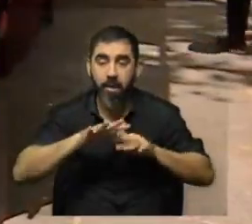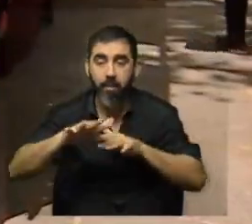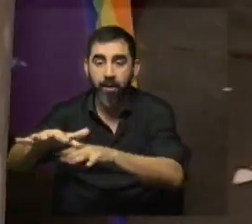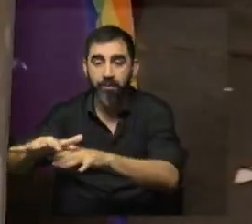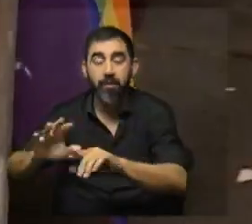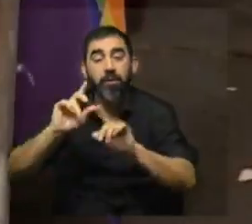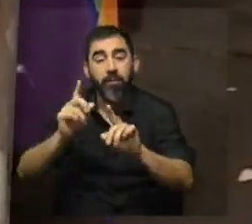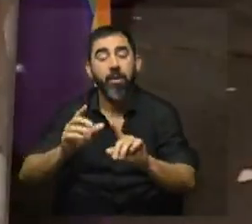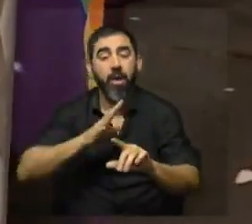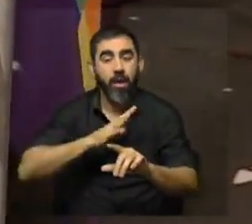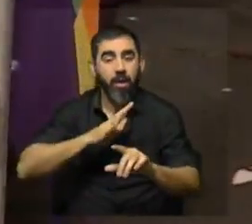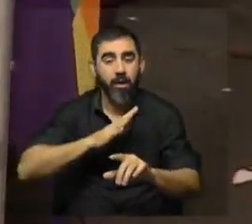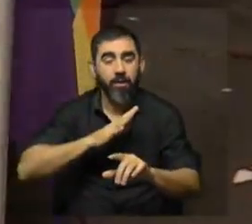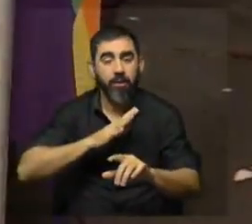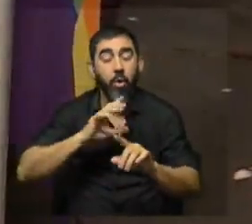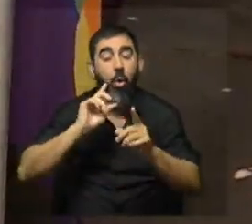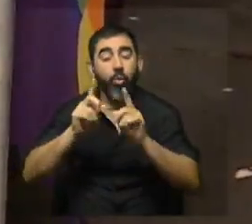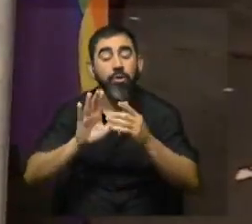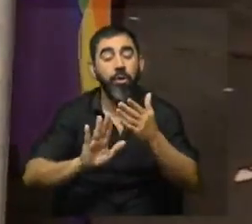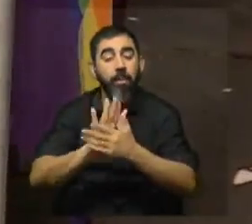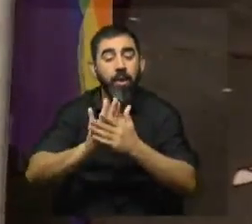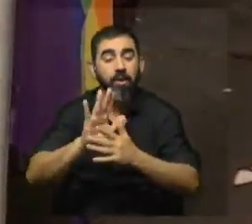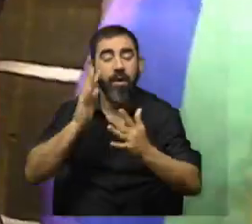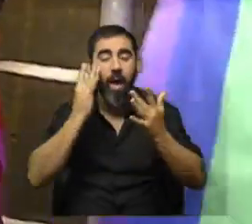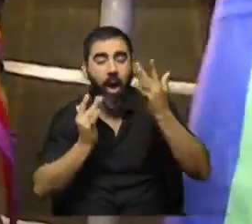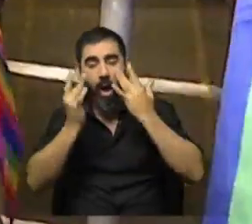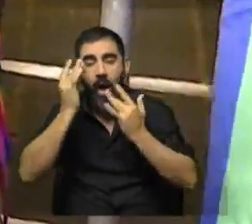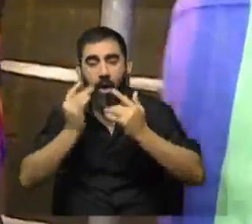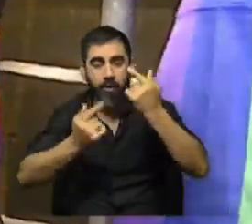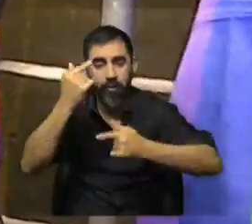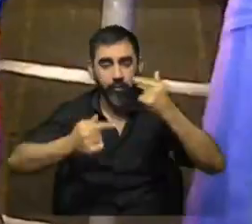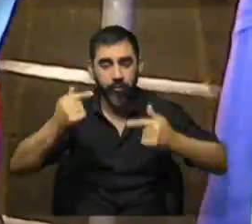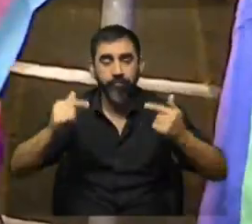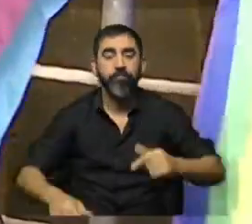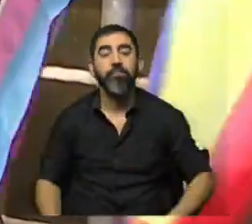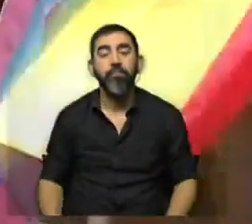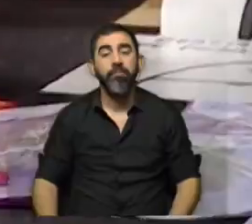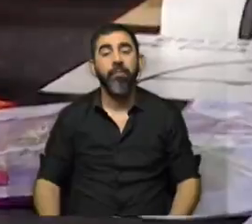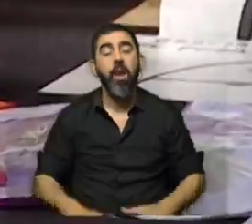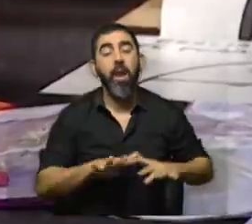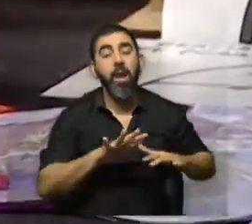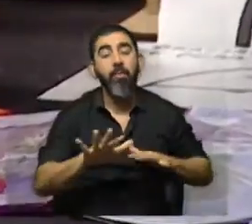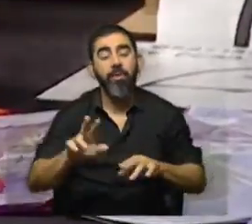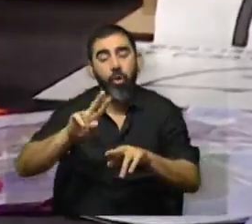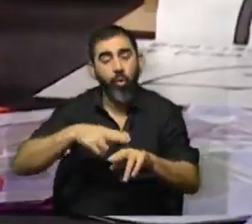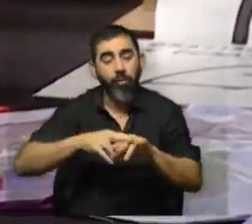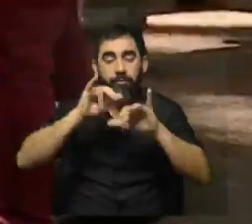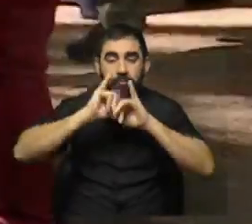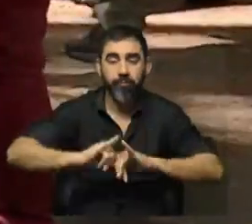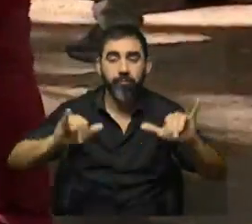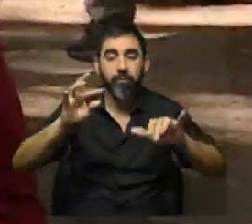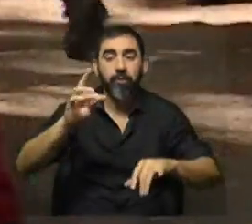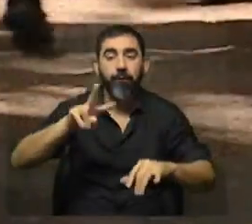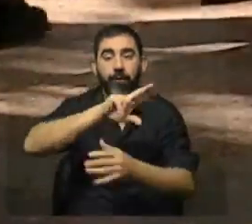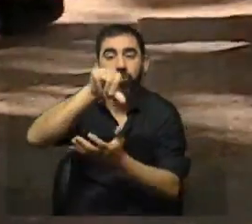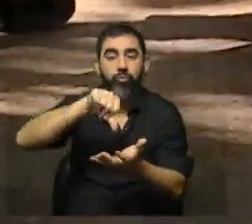se están ofreciendo allí desde las 11 de la mañana espectáculos artísticos. Pero como decíamos, la marcha se podrá vivir una vez más en la pantalla de